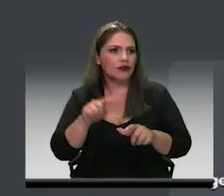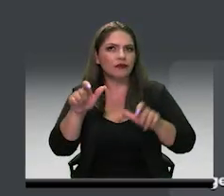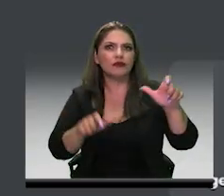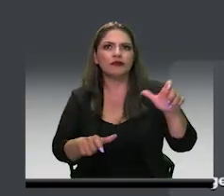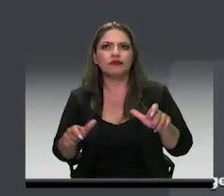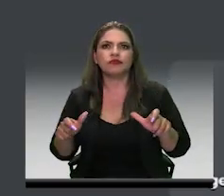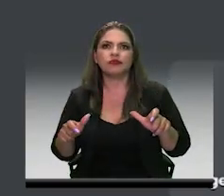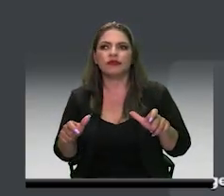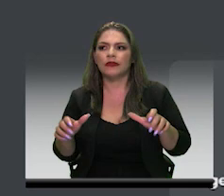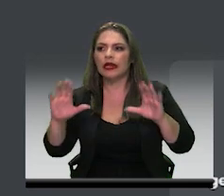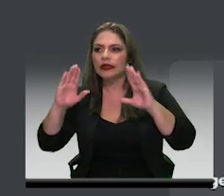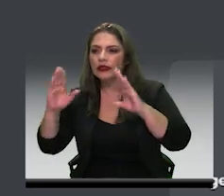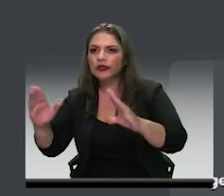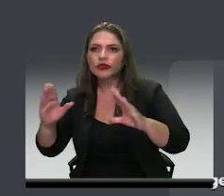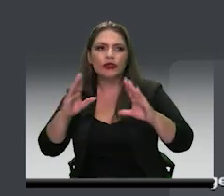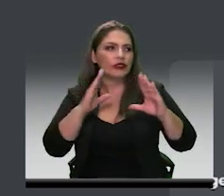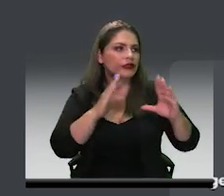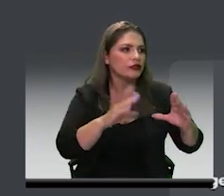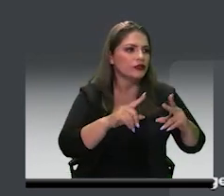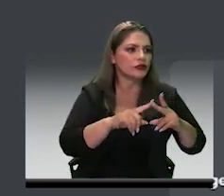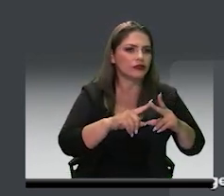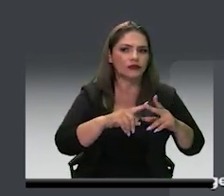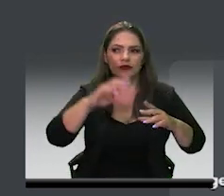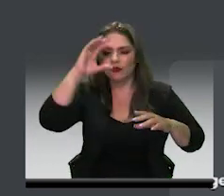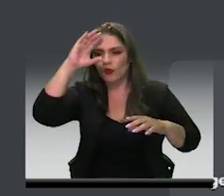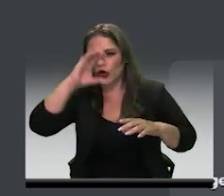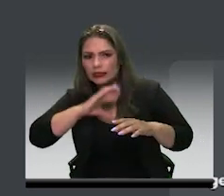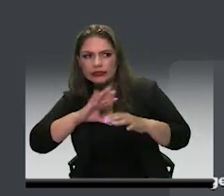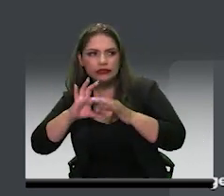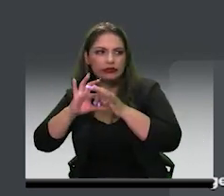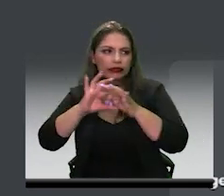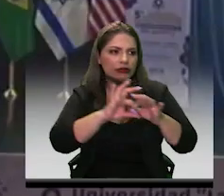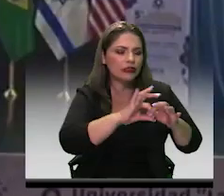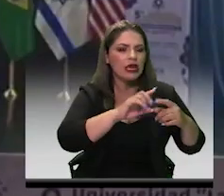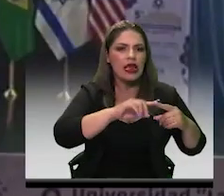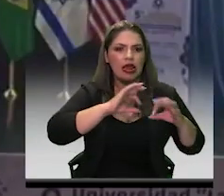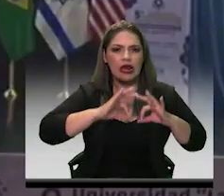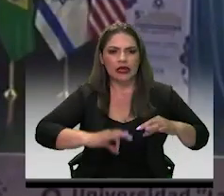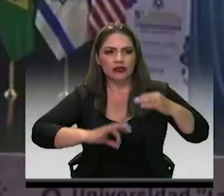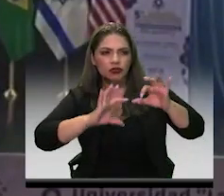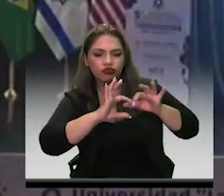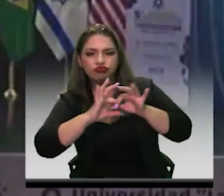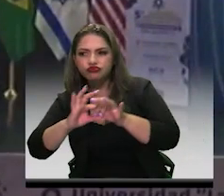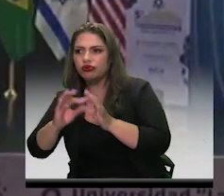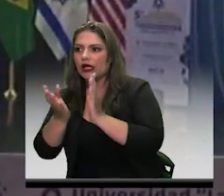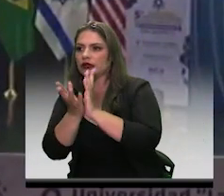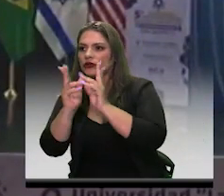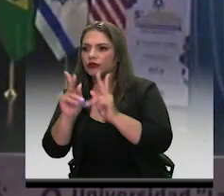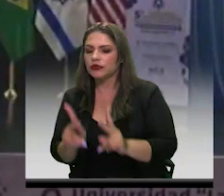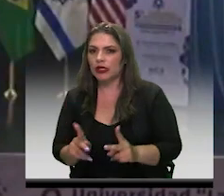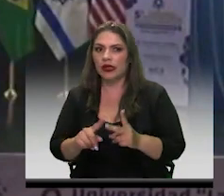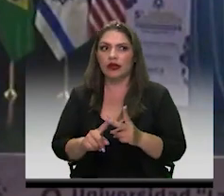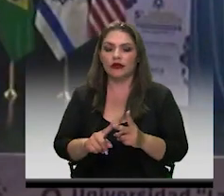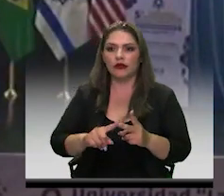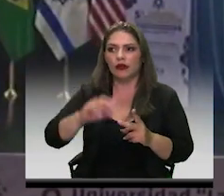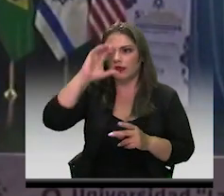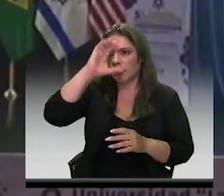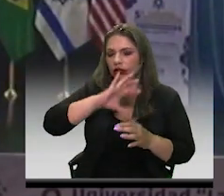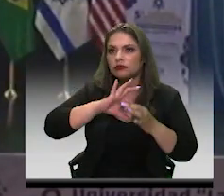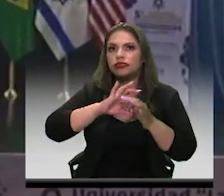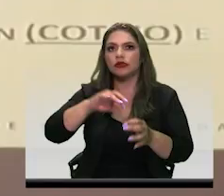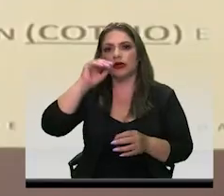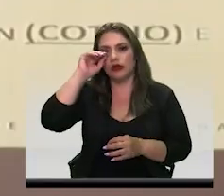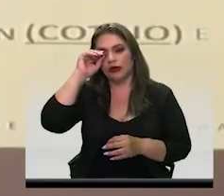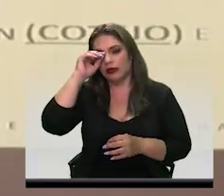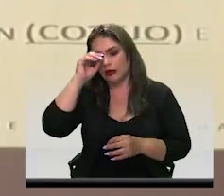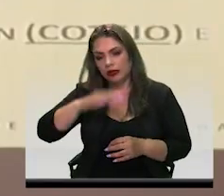el ciudadano con la policía, el ciudadano con el ejército, el estudiante con la policía, vamos a crear mejores seres